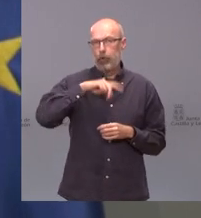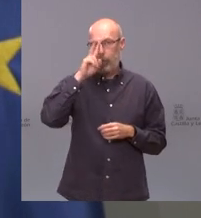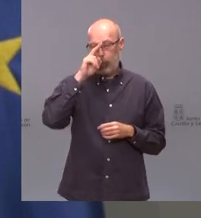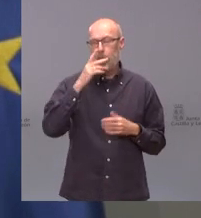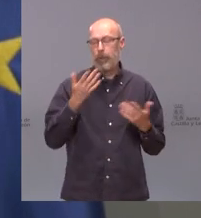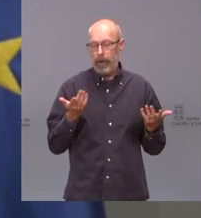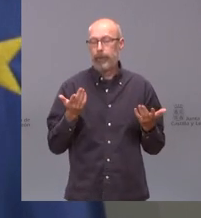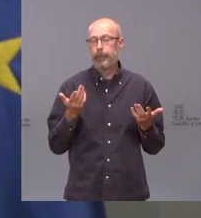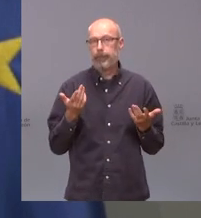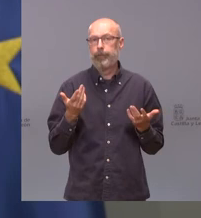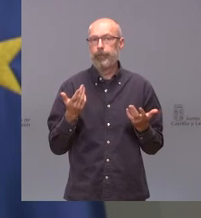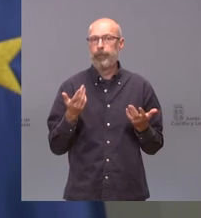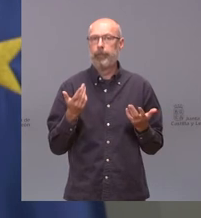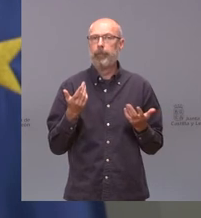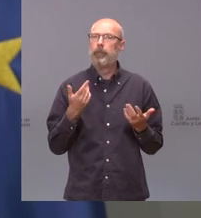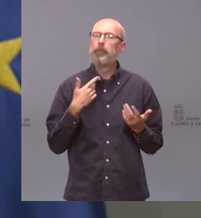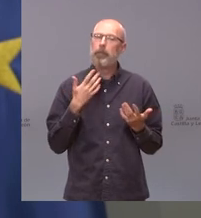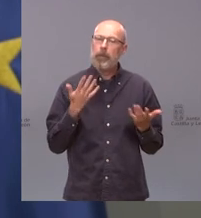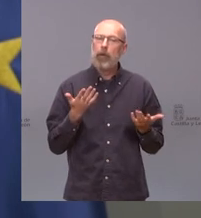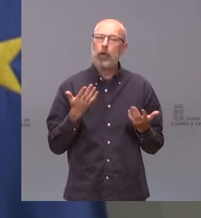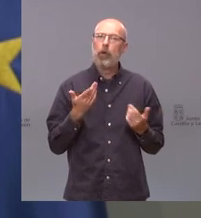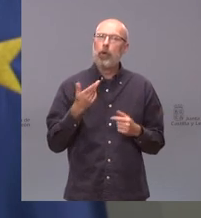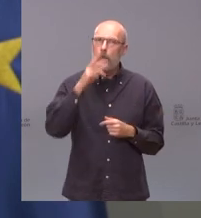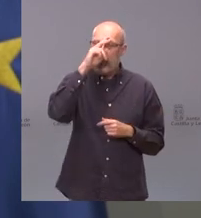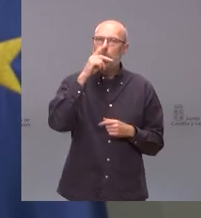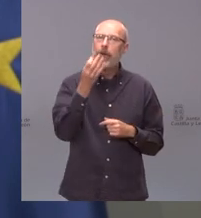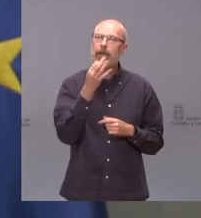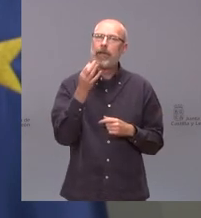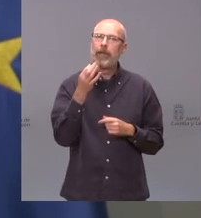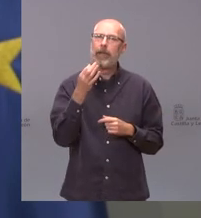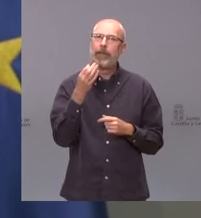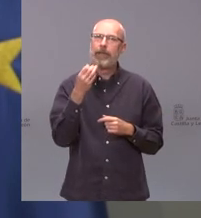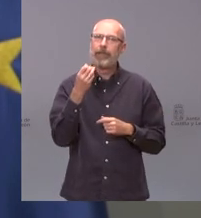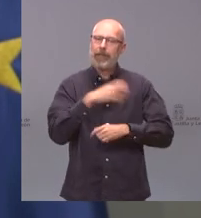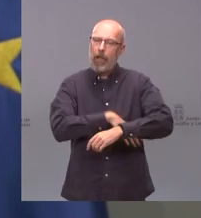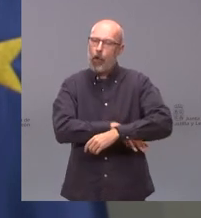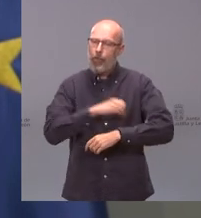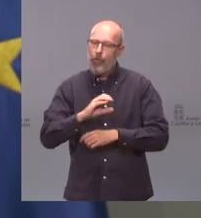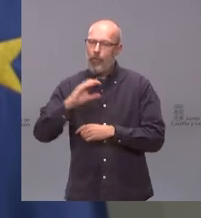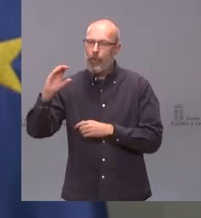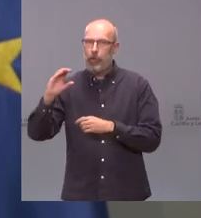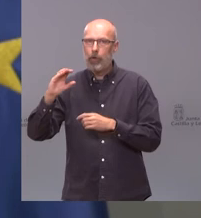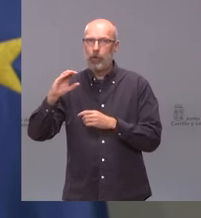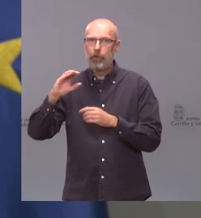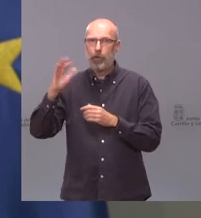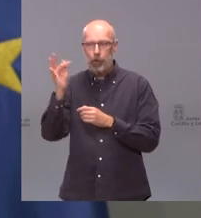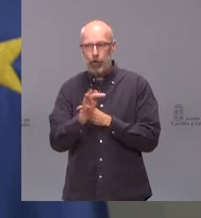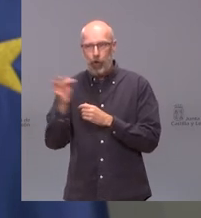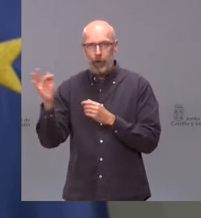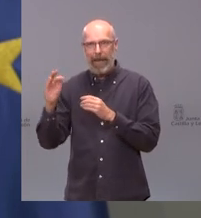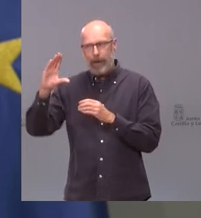preocuparía es tomar decisiones que disminuyan el conjunto de los fondos destinados a la comunidad porque eso